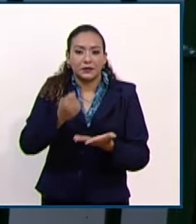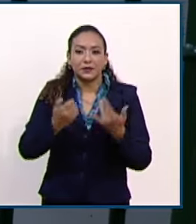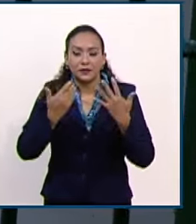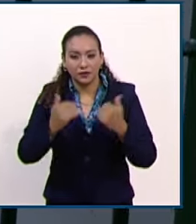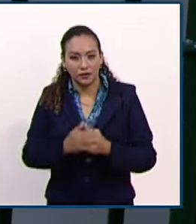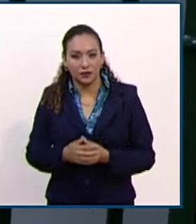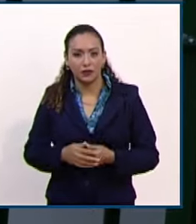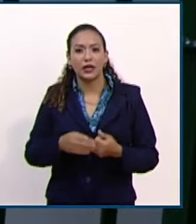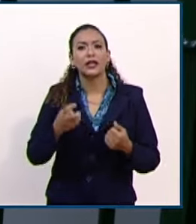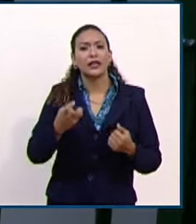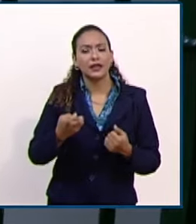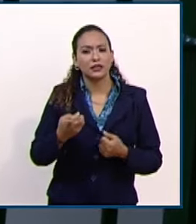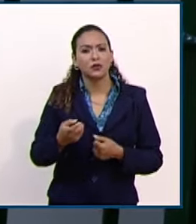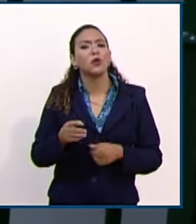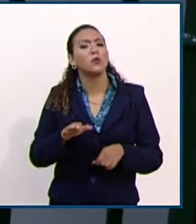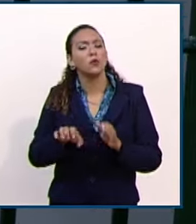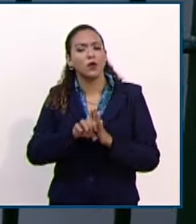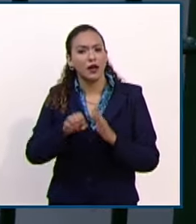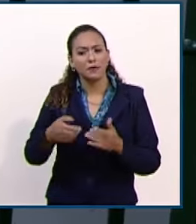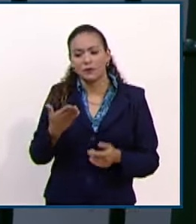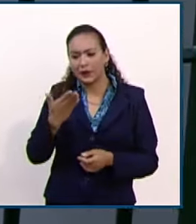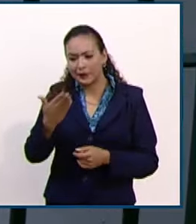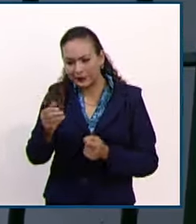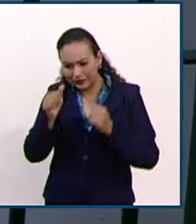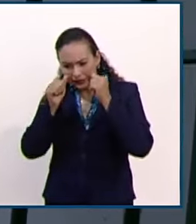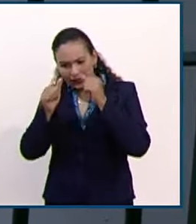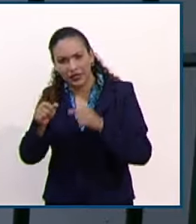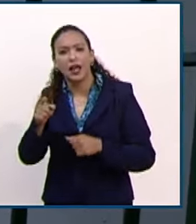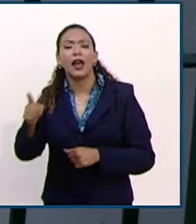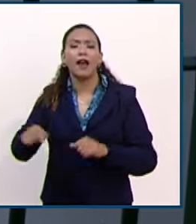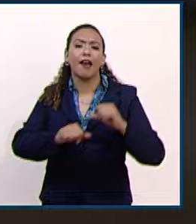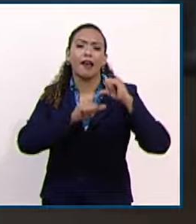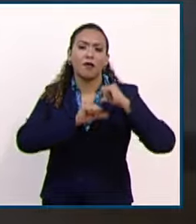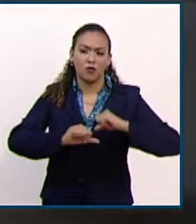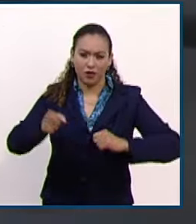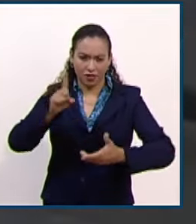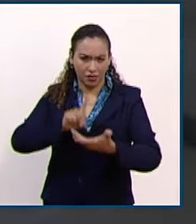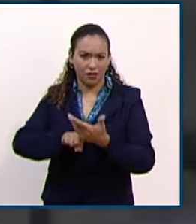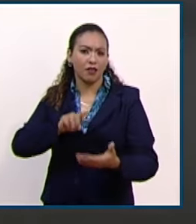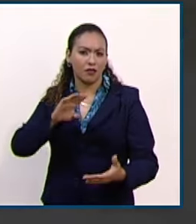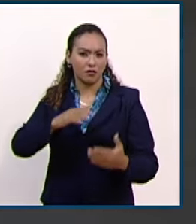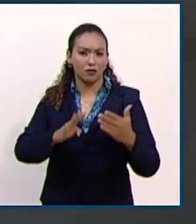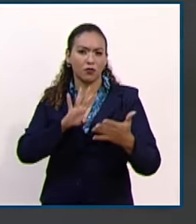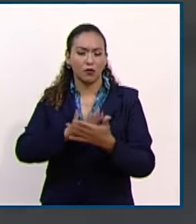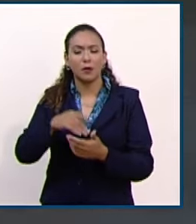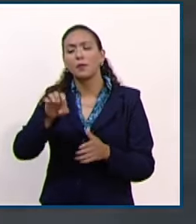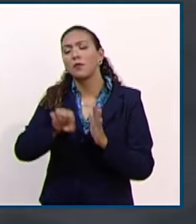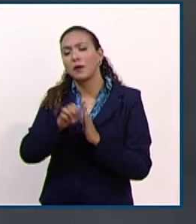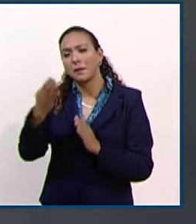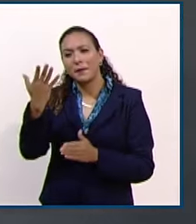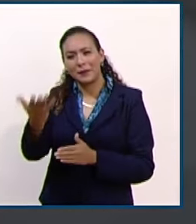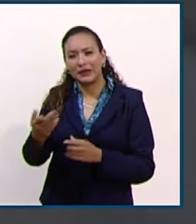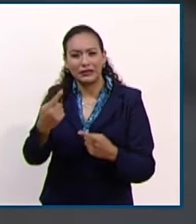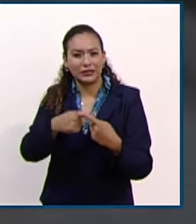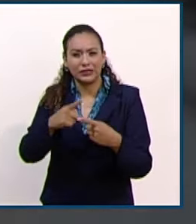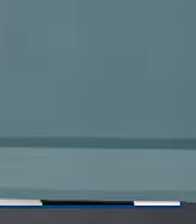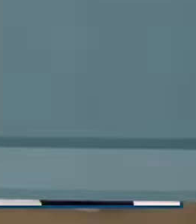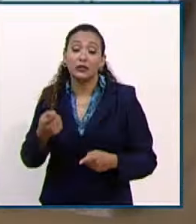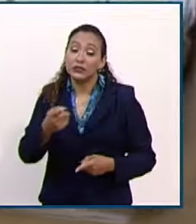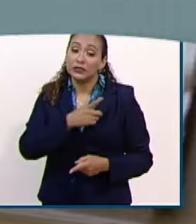que tienen que ver con peticiones administrativas ante la autoridad penitenciaria para reclamar diversas cuestiones.